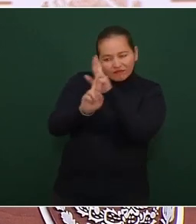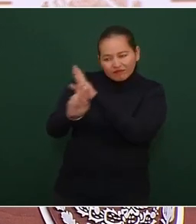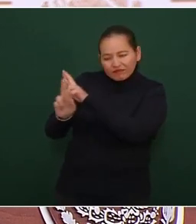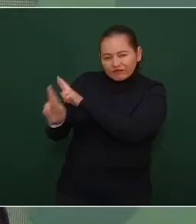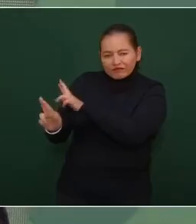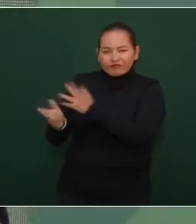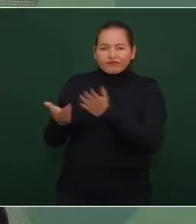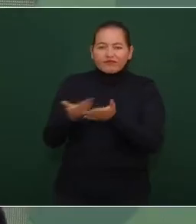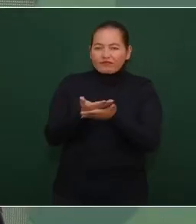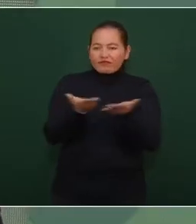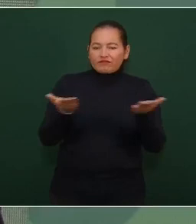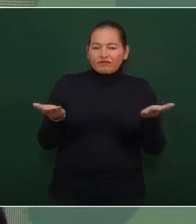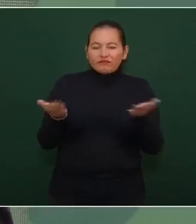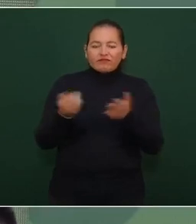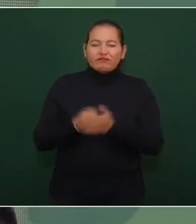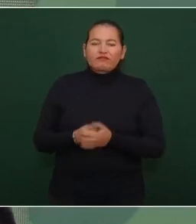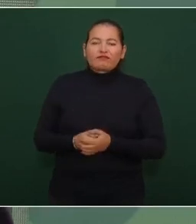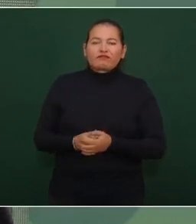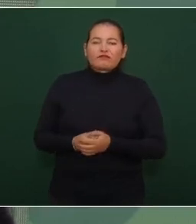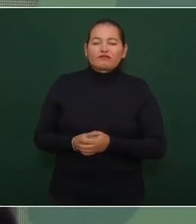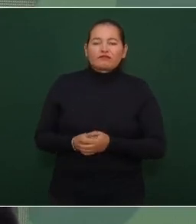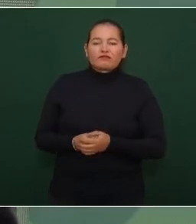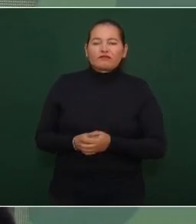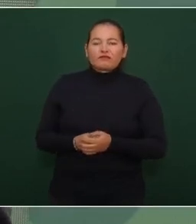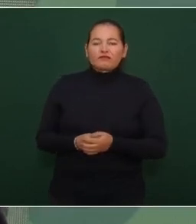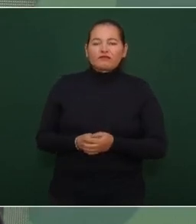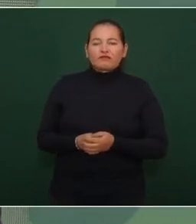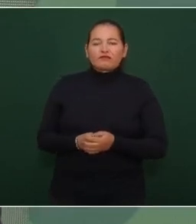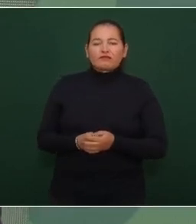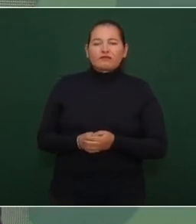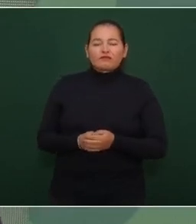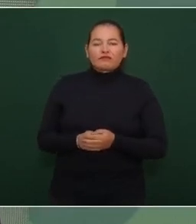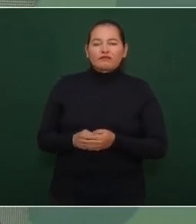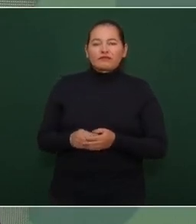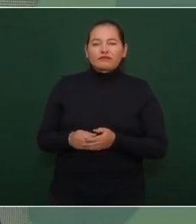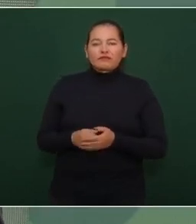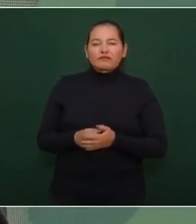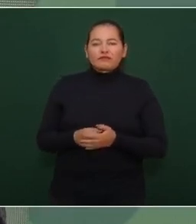los más